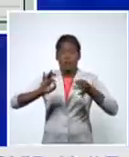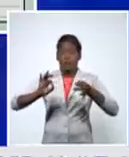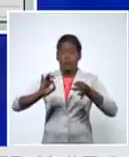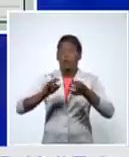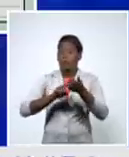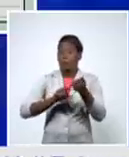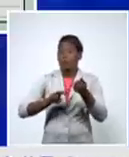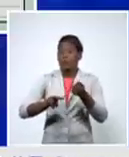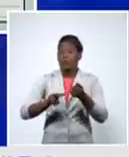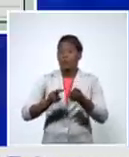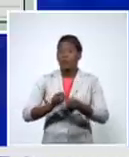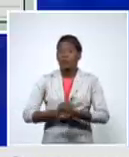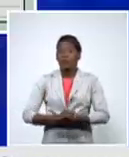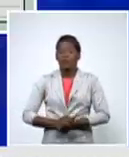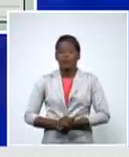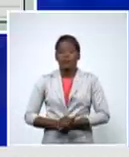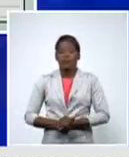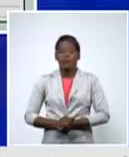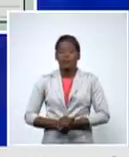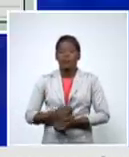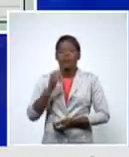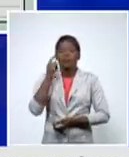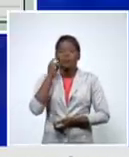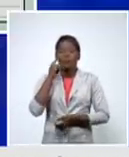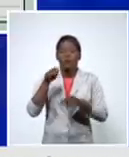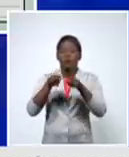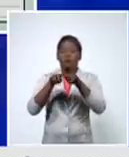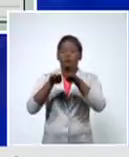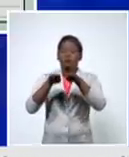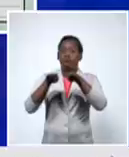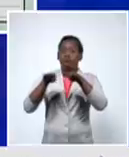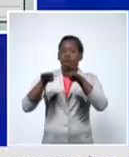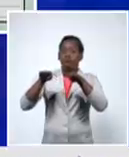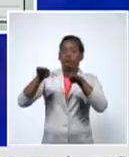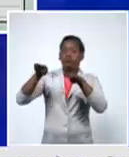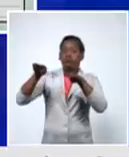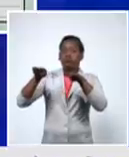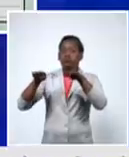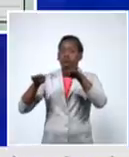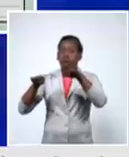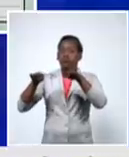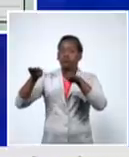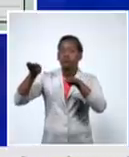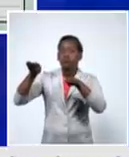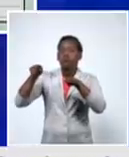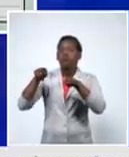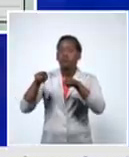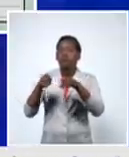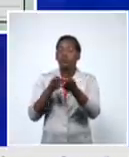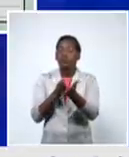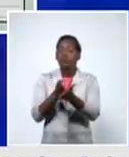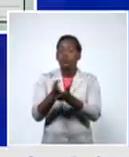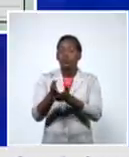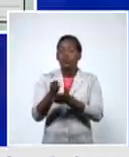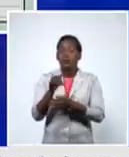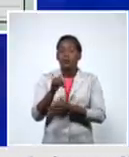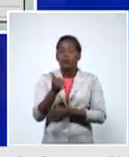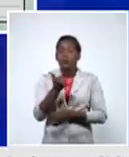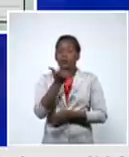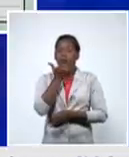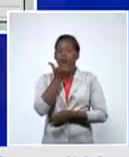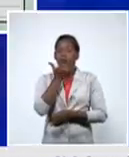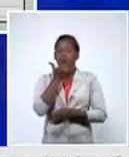una tasa que tiende a estabilizarse pero que todavía está alta con la mayor afectación en